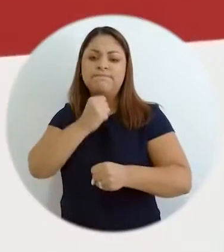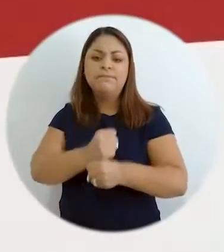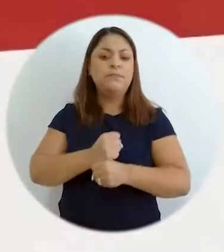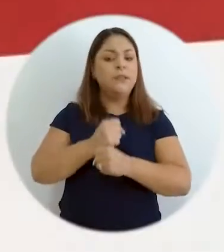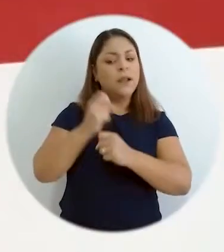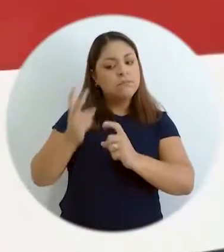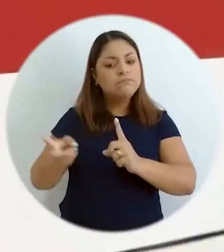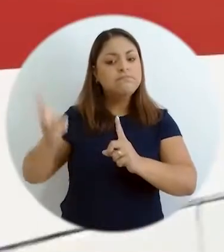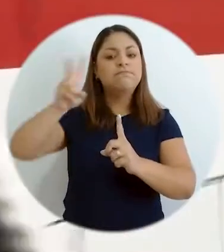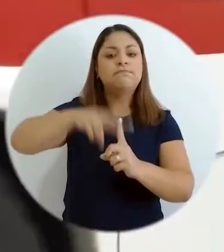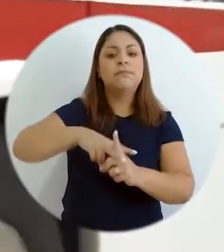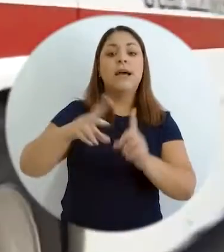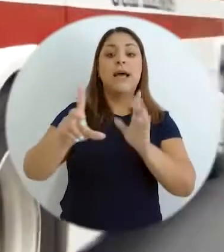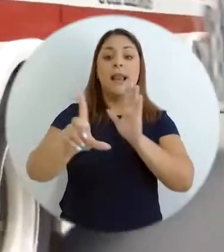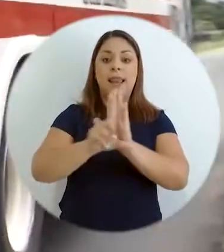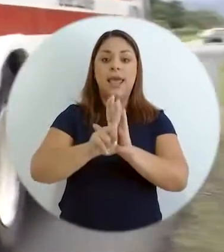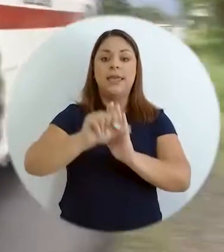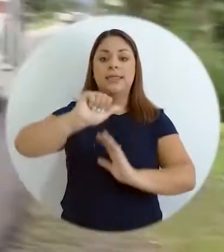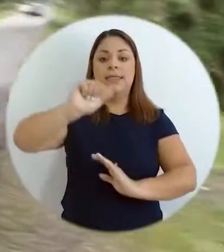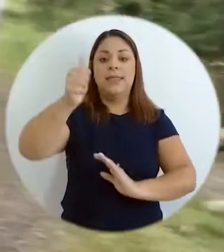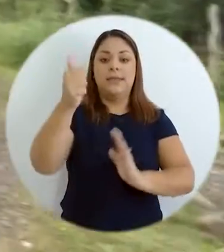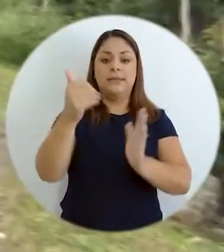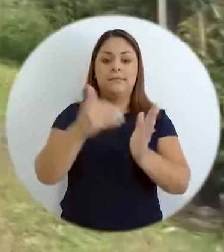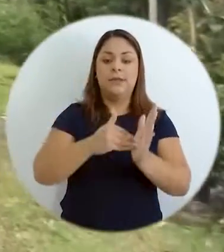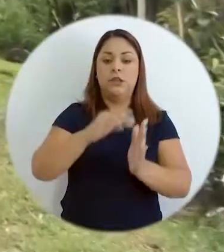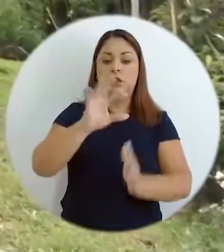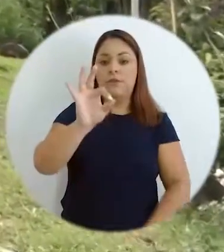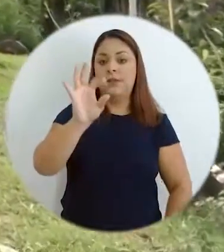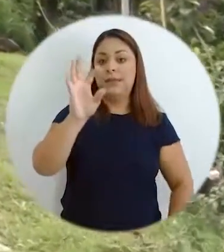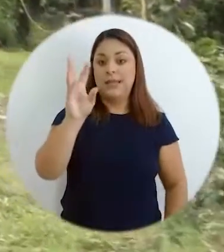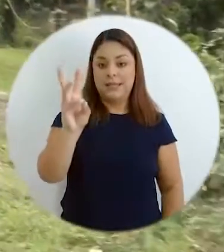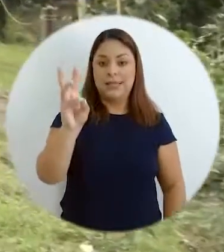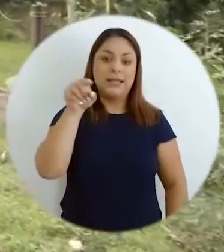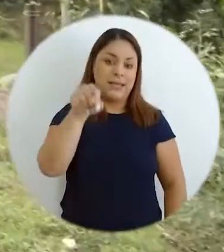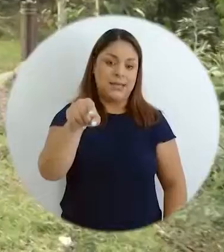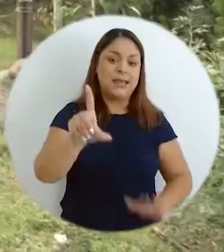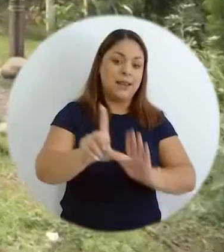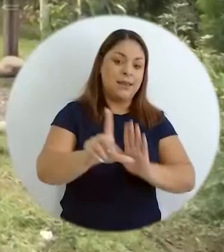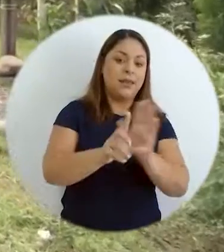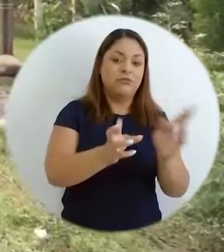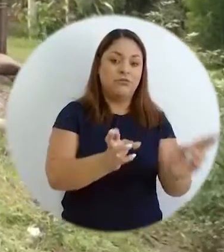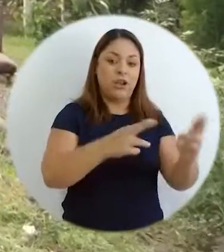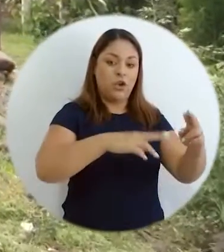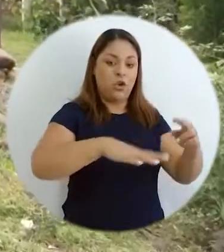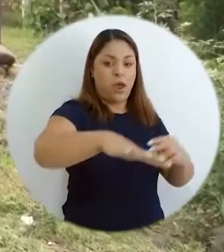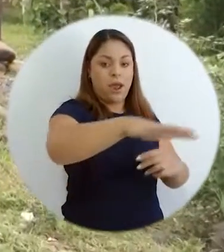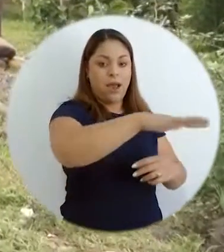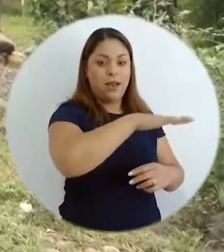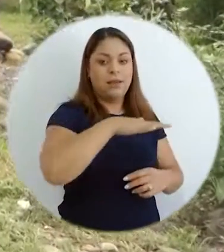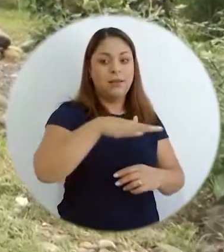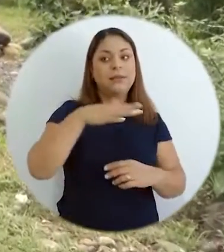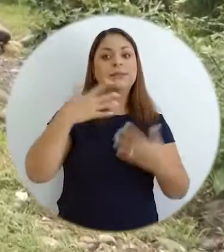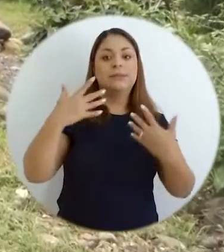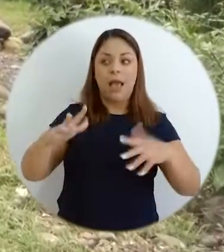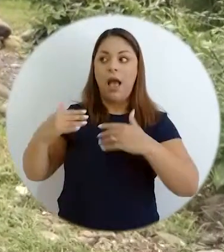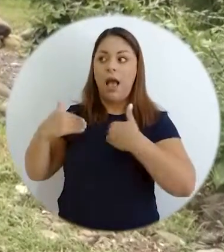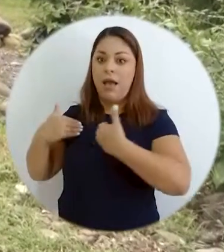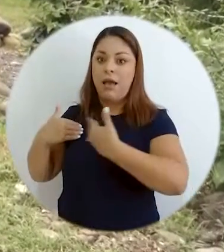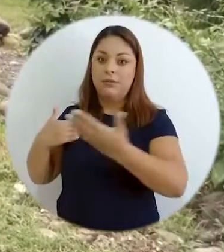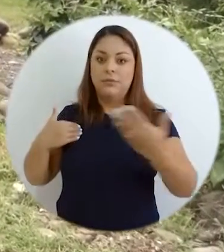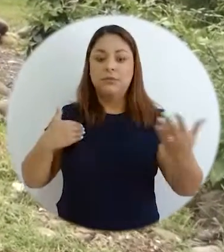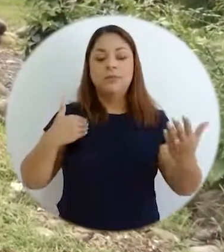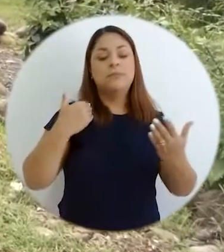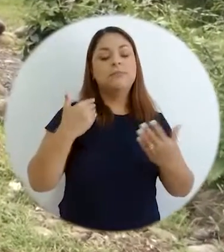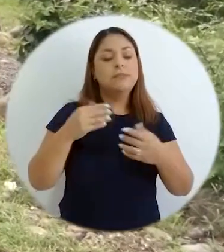implementando toda la Ley de Desarrollo Regional, la Ley 10.096. Hemos constituido agencias regionales de desarrollo